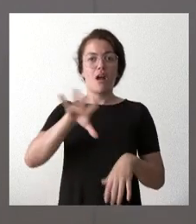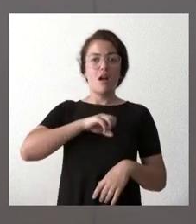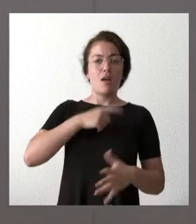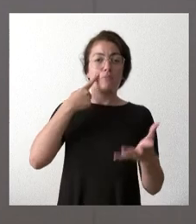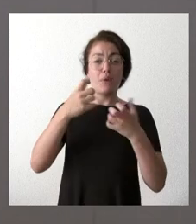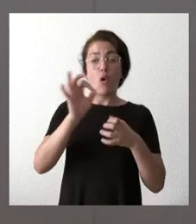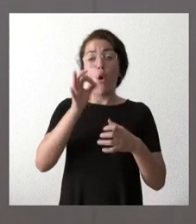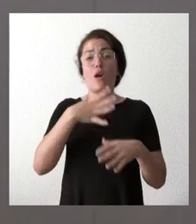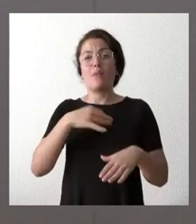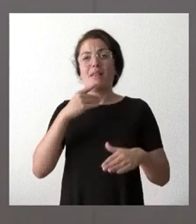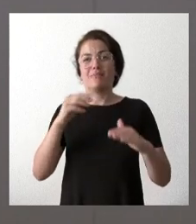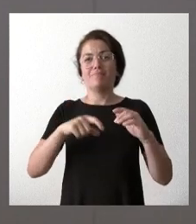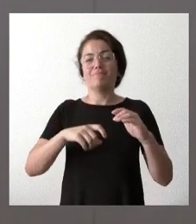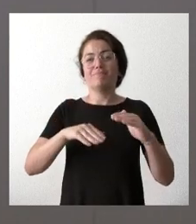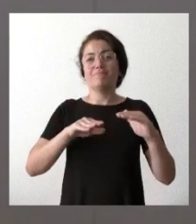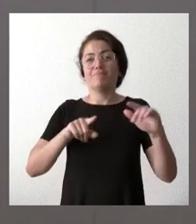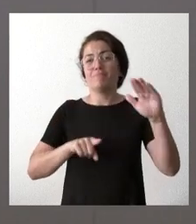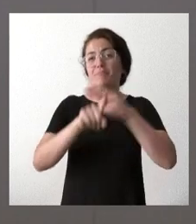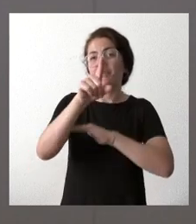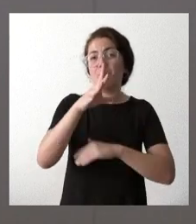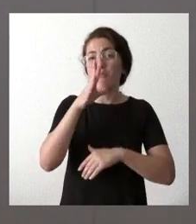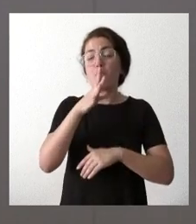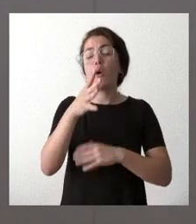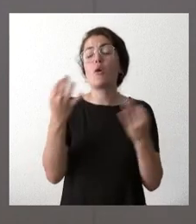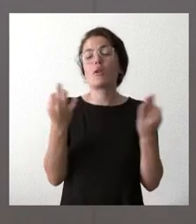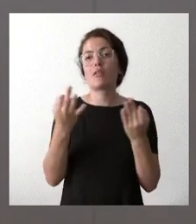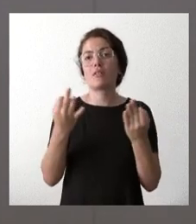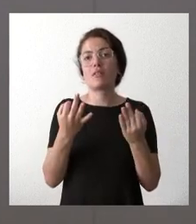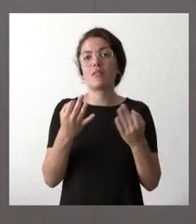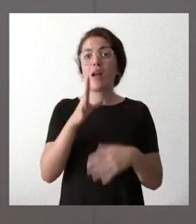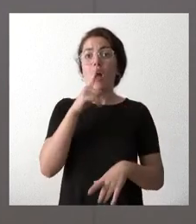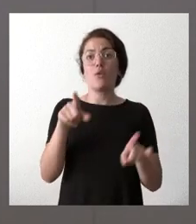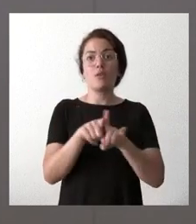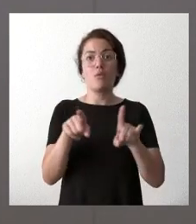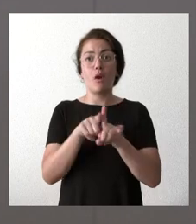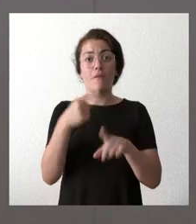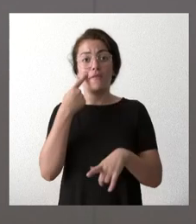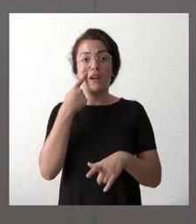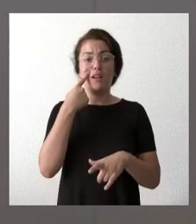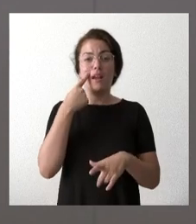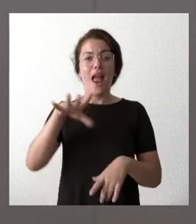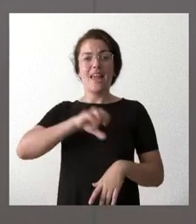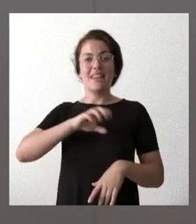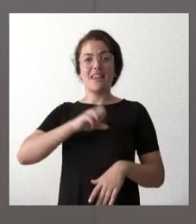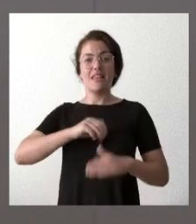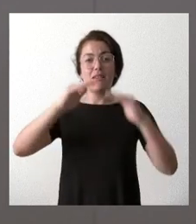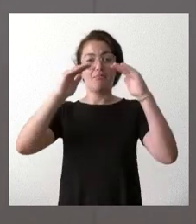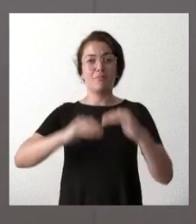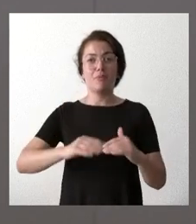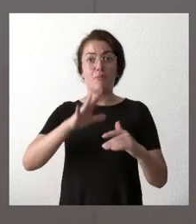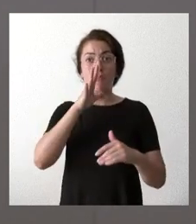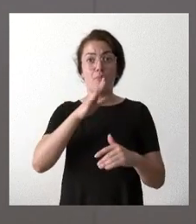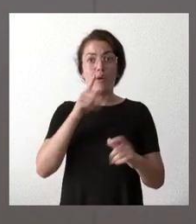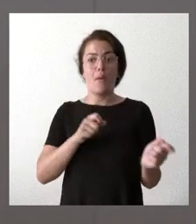creciente durante algunos días como consecuencia de que hay un decalaje de la incidencia respecto del impacto asistencial